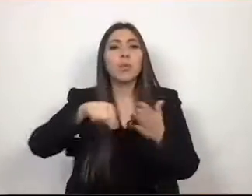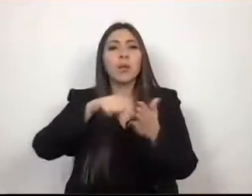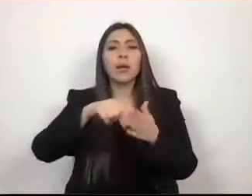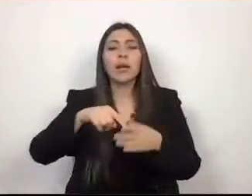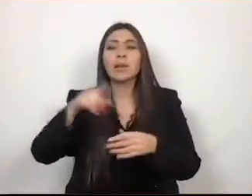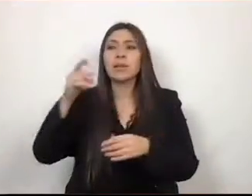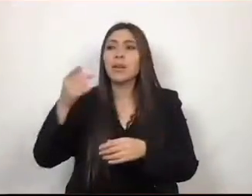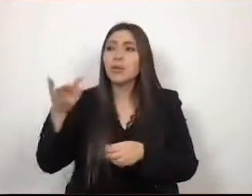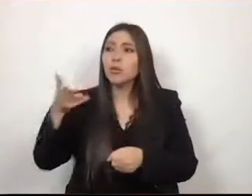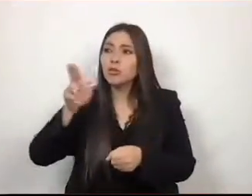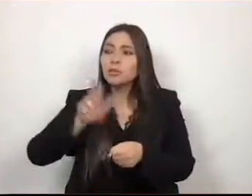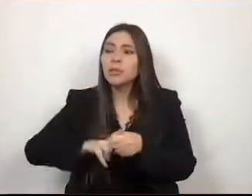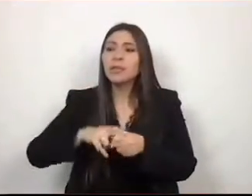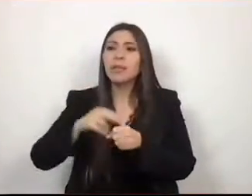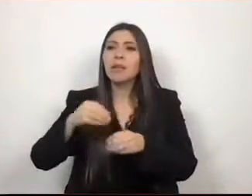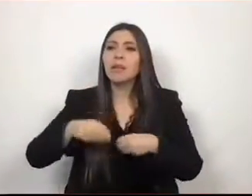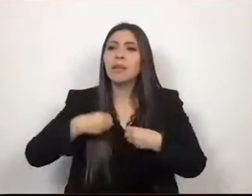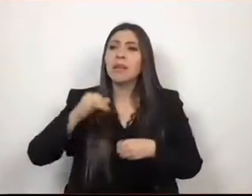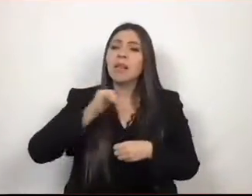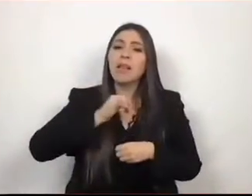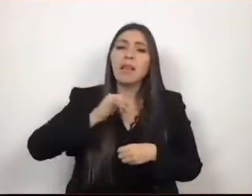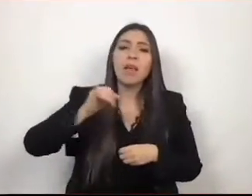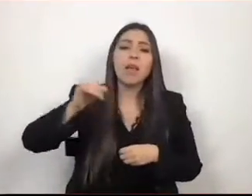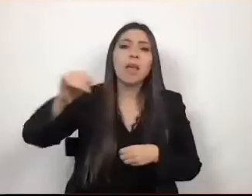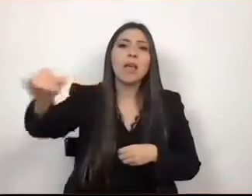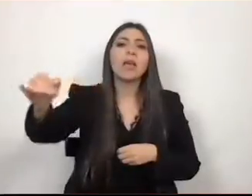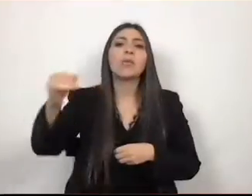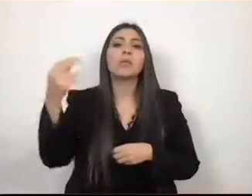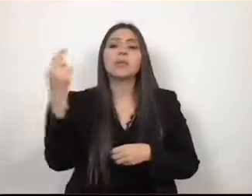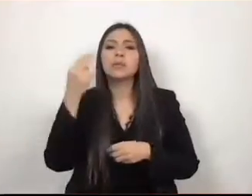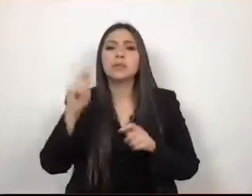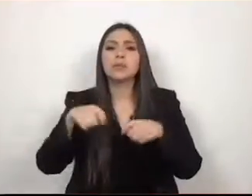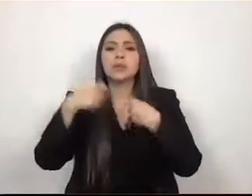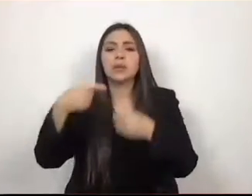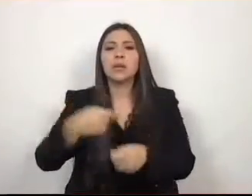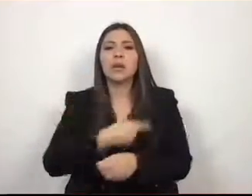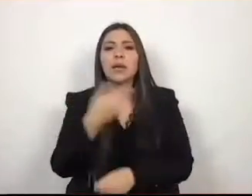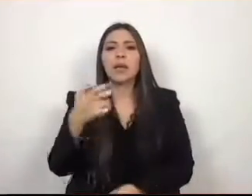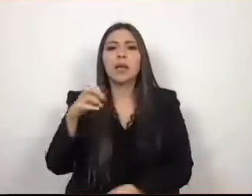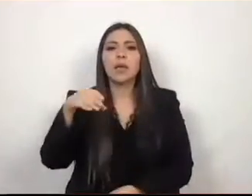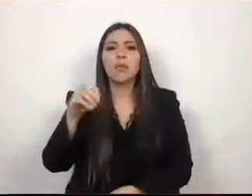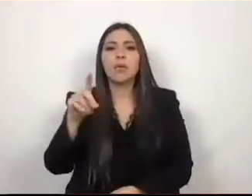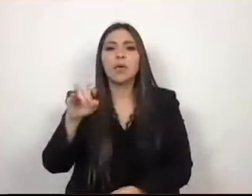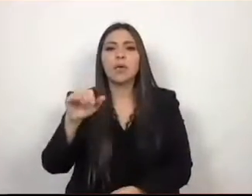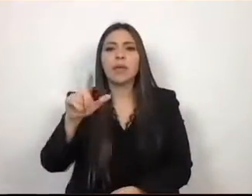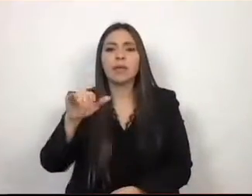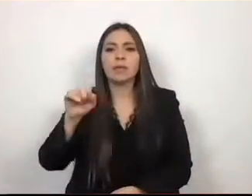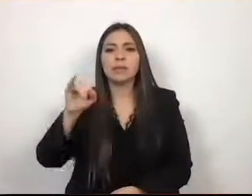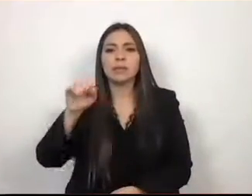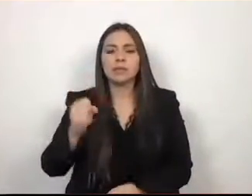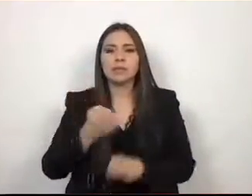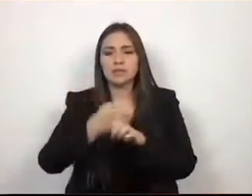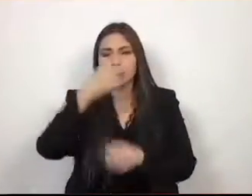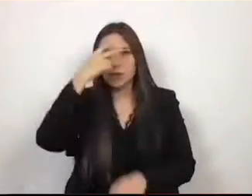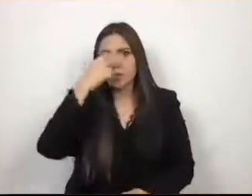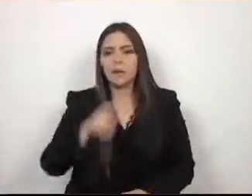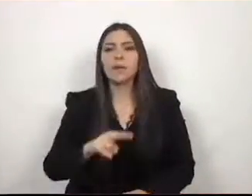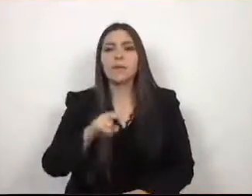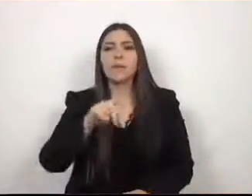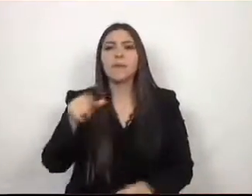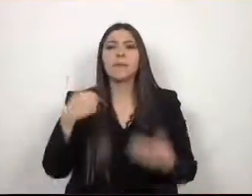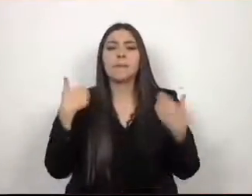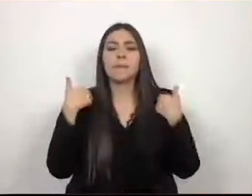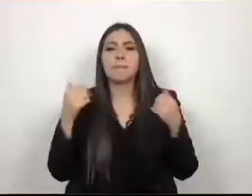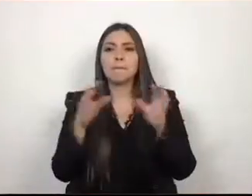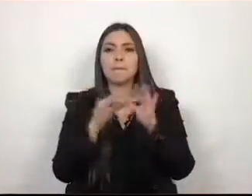instituciones públicas, que prestan el servicio de hemodiálisis en el Estado de México. El hablar y comprender de la anatomía del